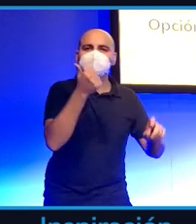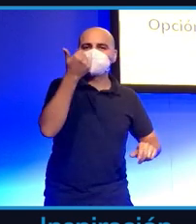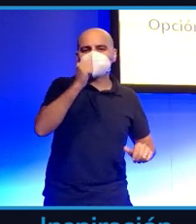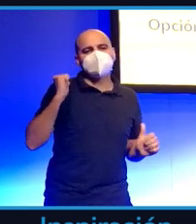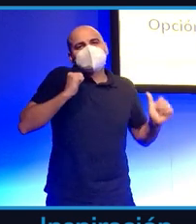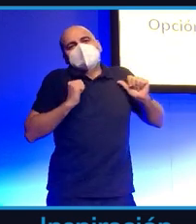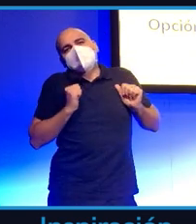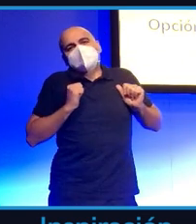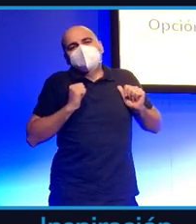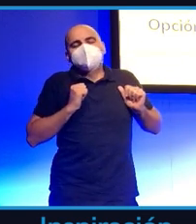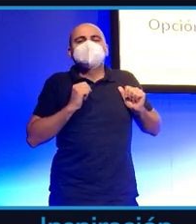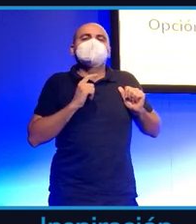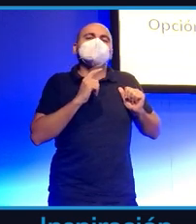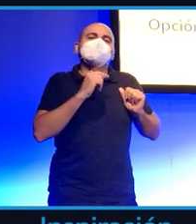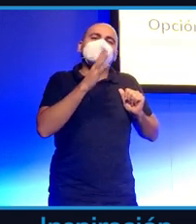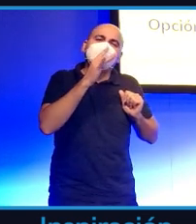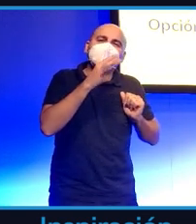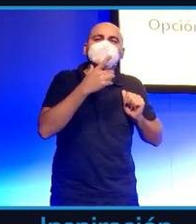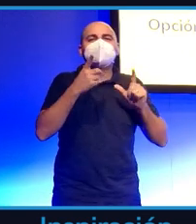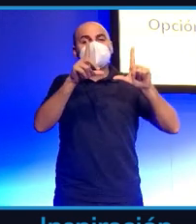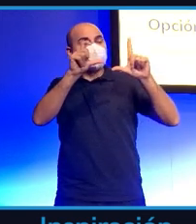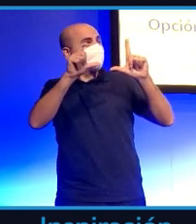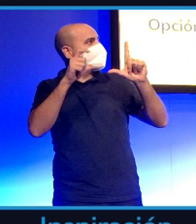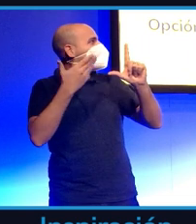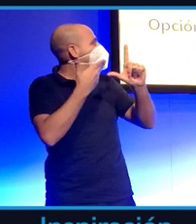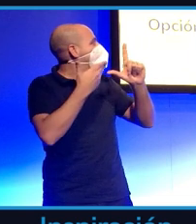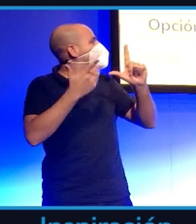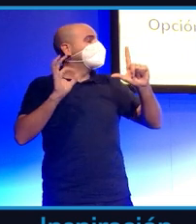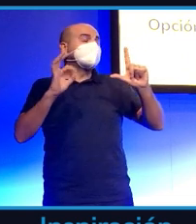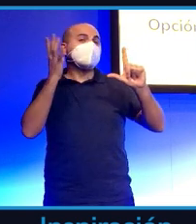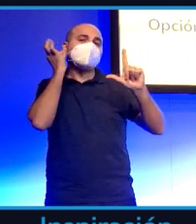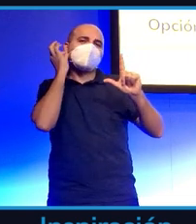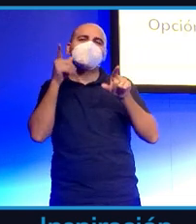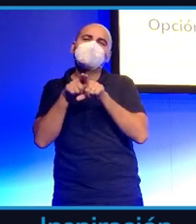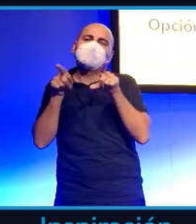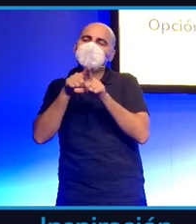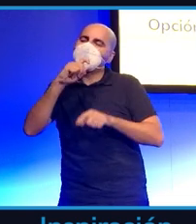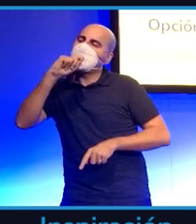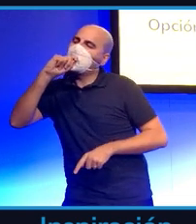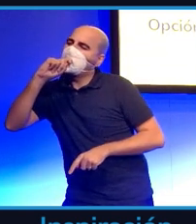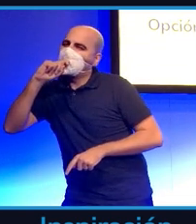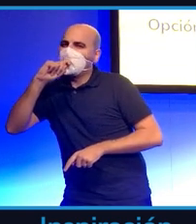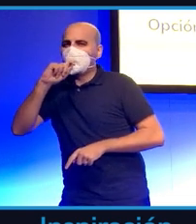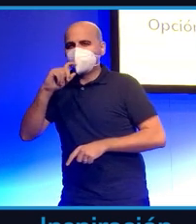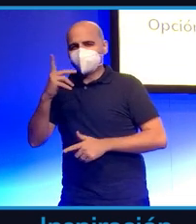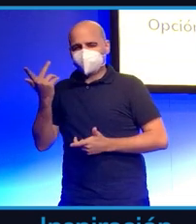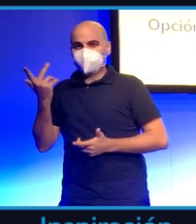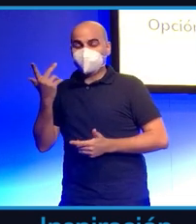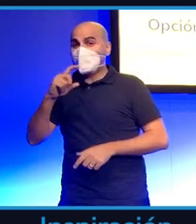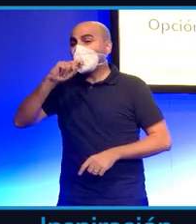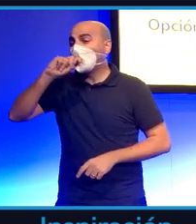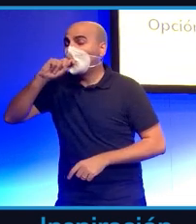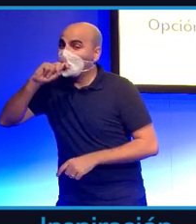periodismo que mira con cierto deseo y envidia. La envidia es bastante innata al periodista